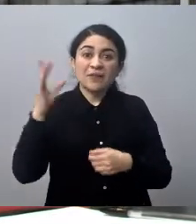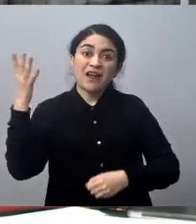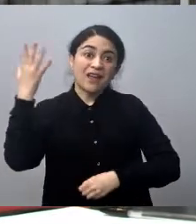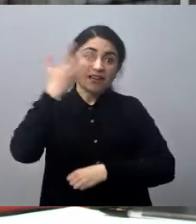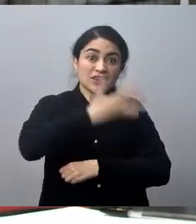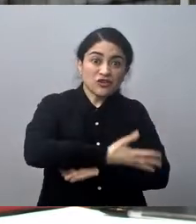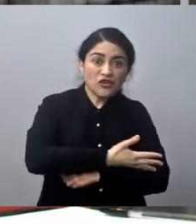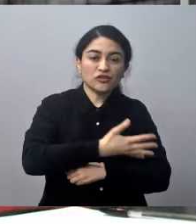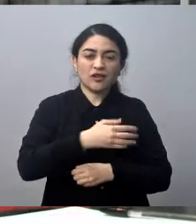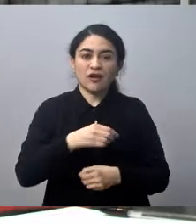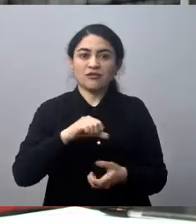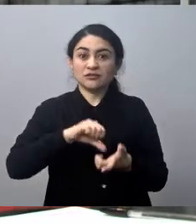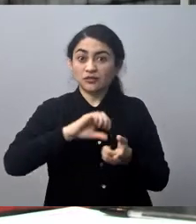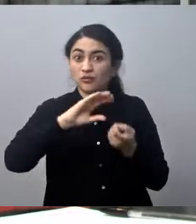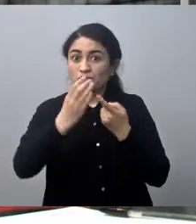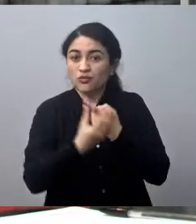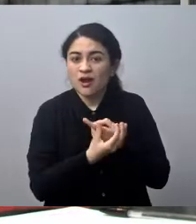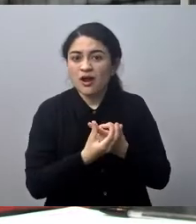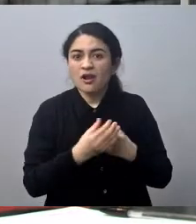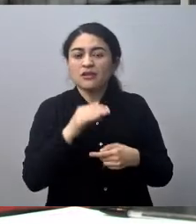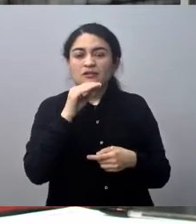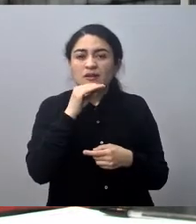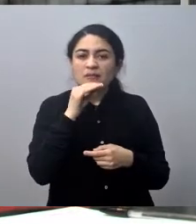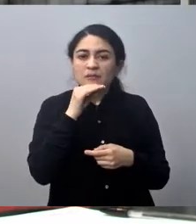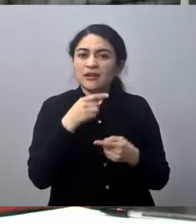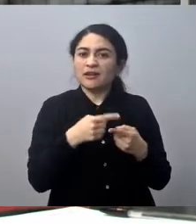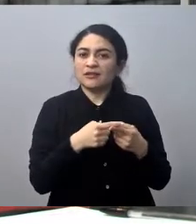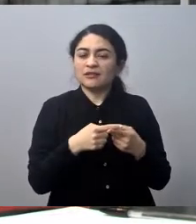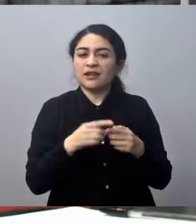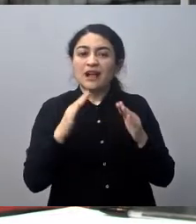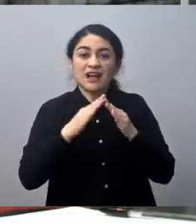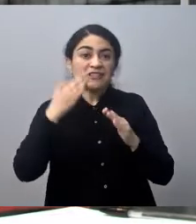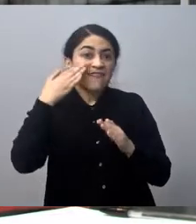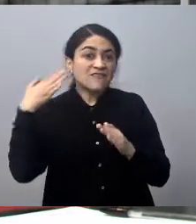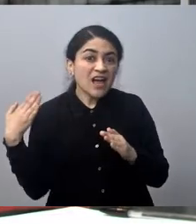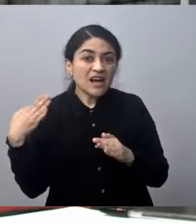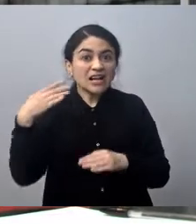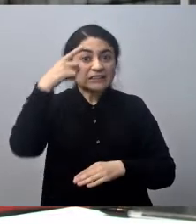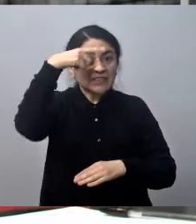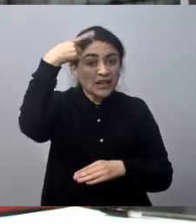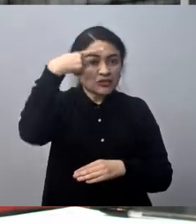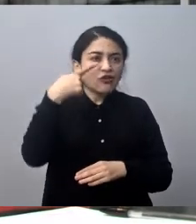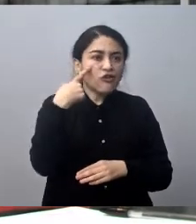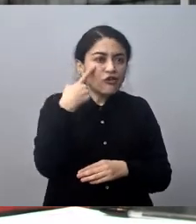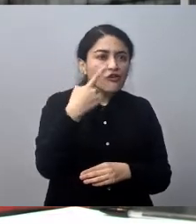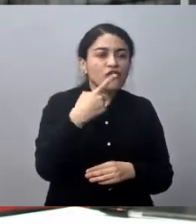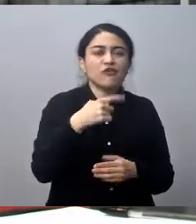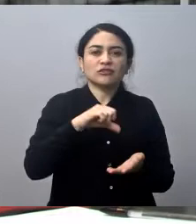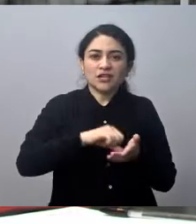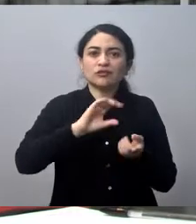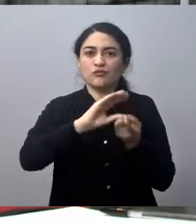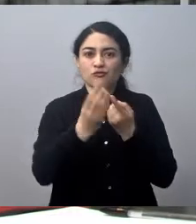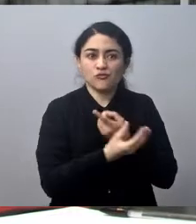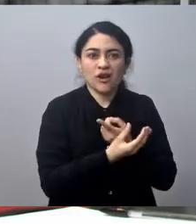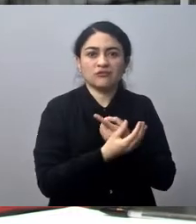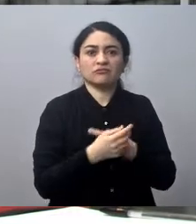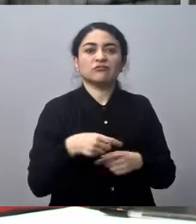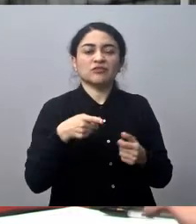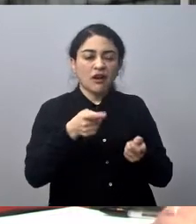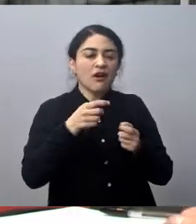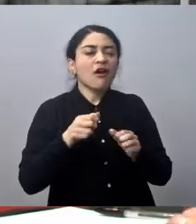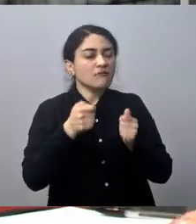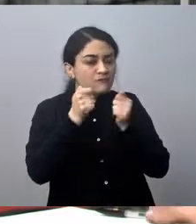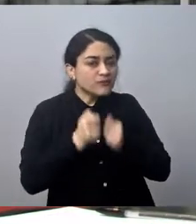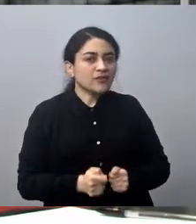es un tremendo Centro Cultural, el de Casa Blanca, San Antonio, o sea, hay una posibilidad de